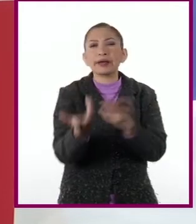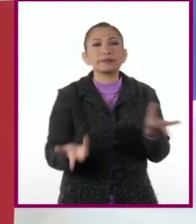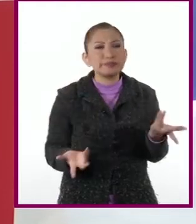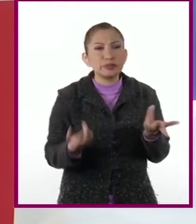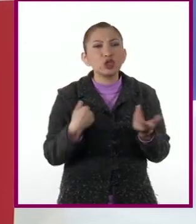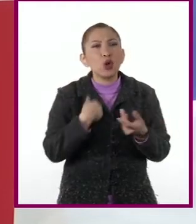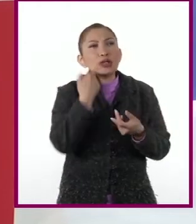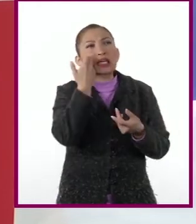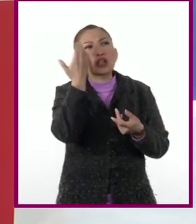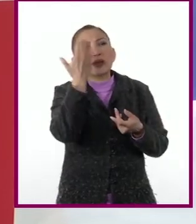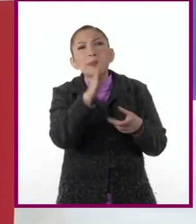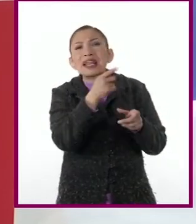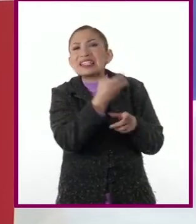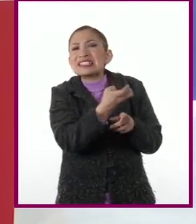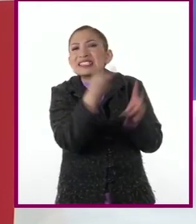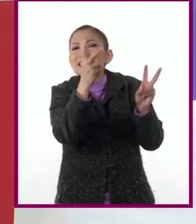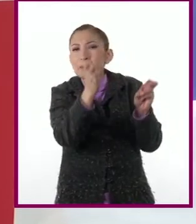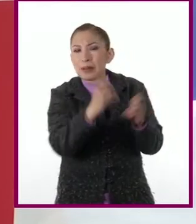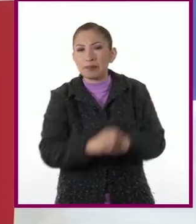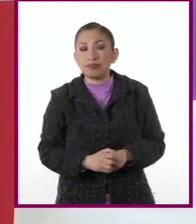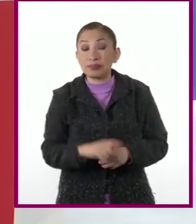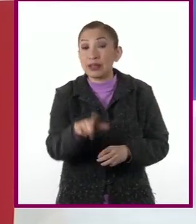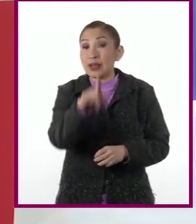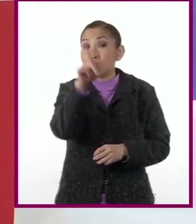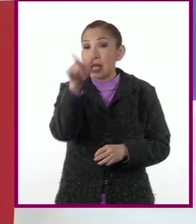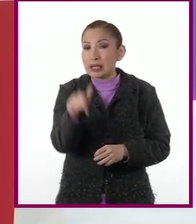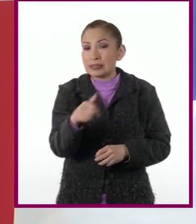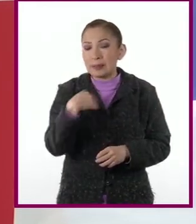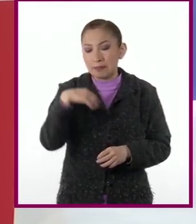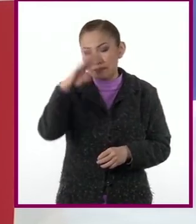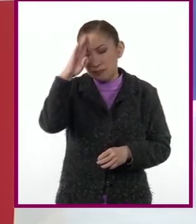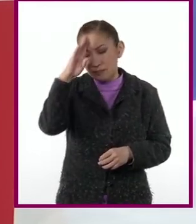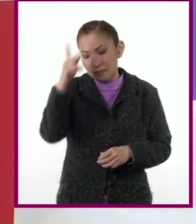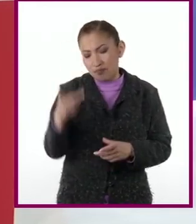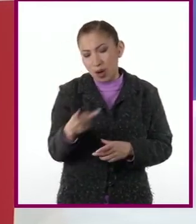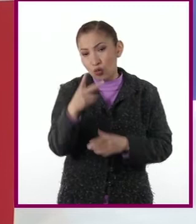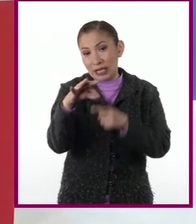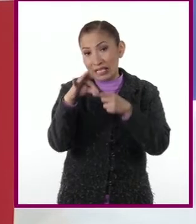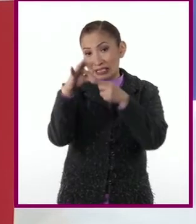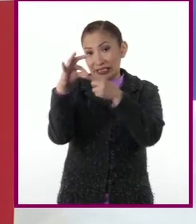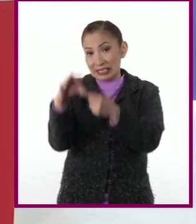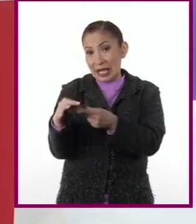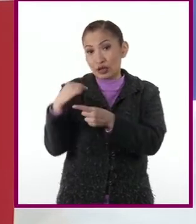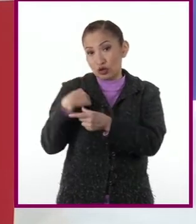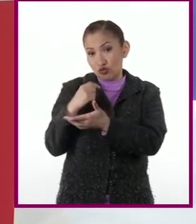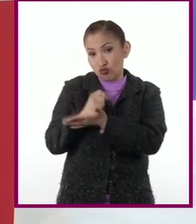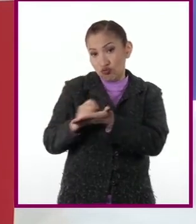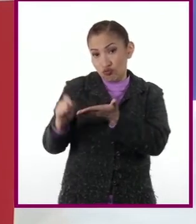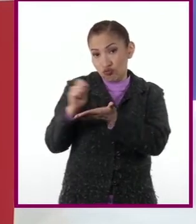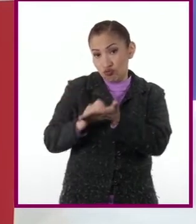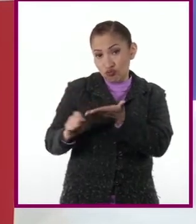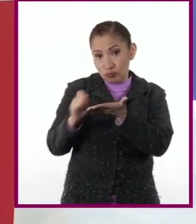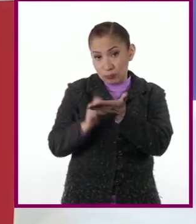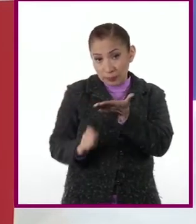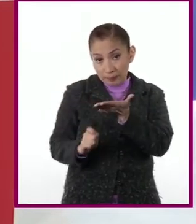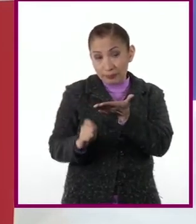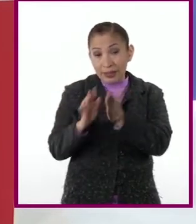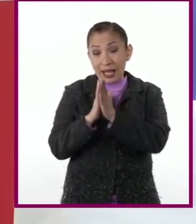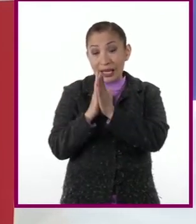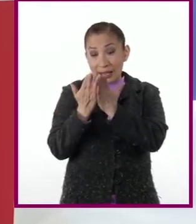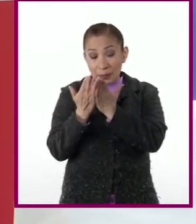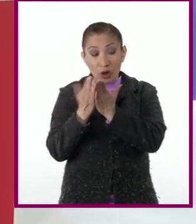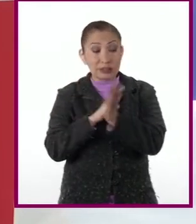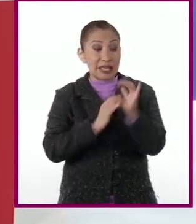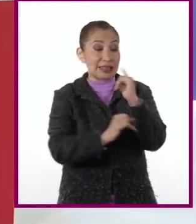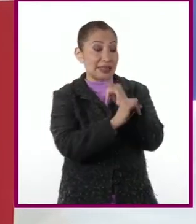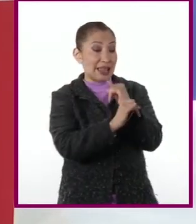¿qué queremos saber? Luego, debemos considerar las preguntas guía que hemos de redactar. Tanto en libros y